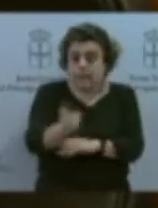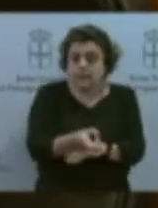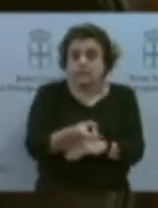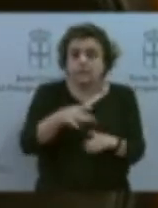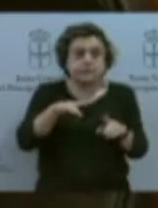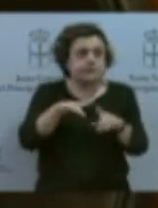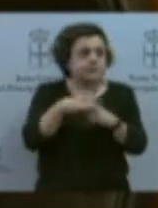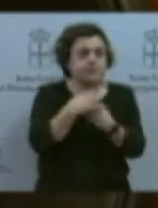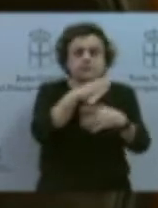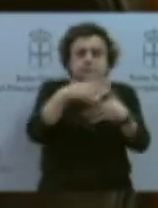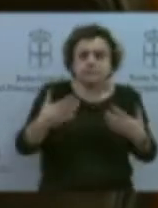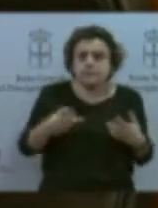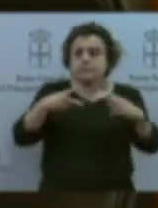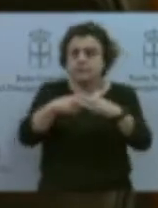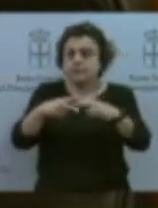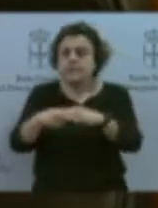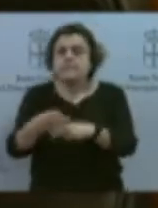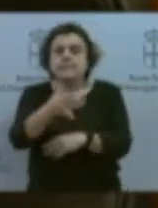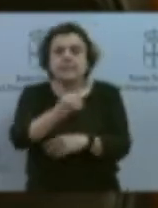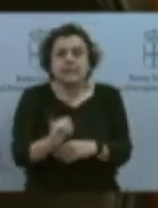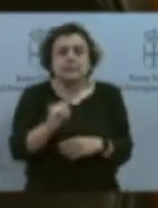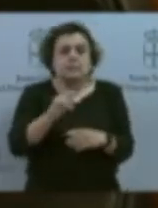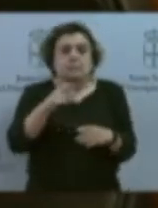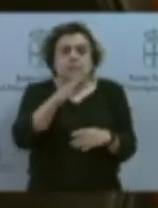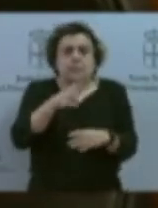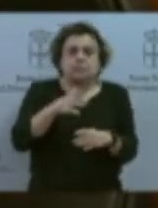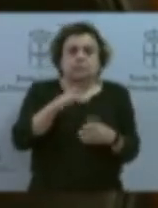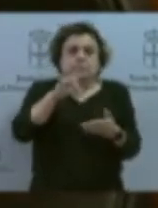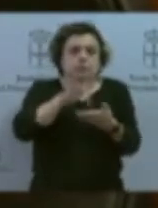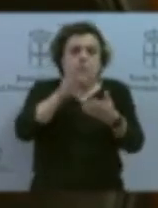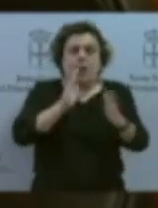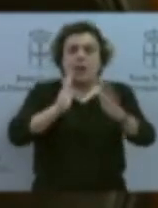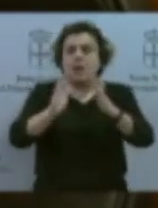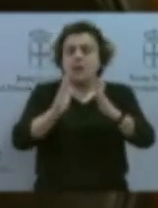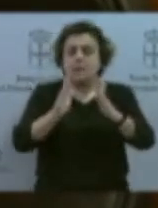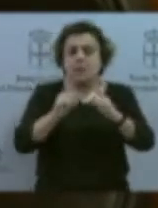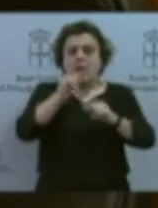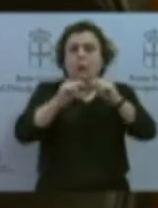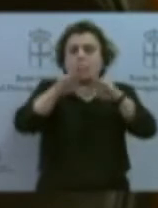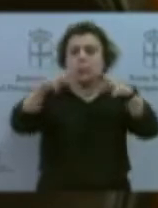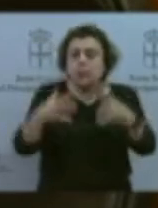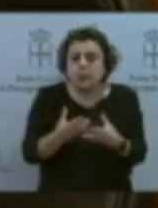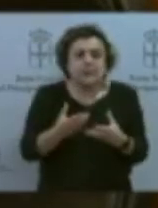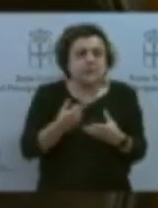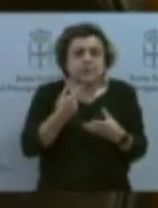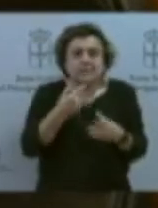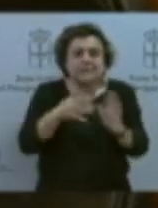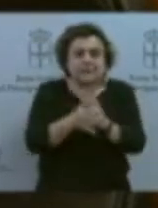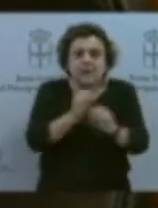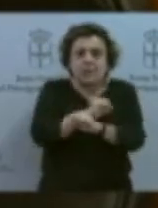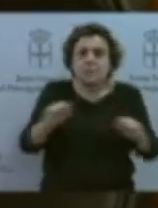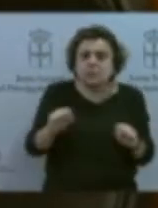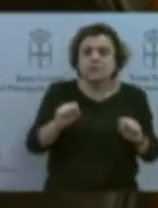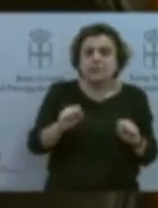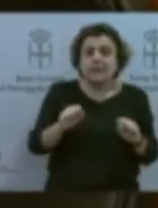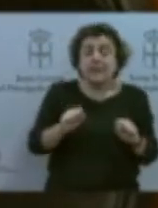tiempo de pandemia, eso fue totalmente imposible. Y, en segundo lugar, el tipo de fiesta que tenemos aquí en Asturias, las fiestas de Prau y las verbenes populares que